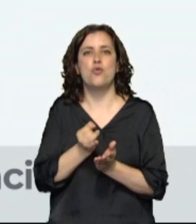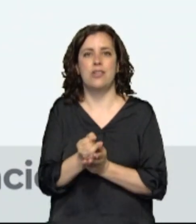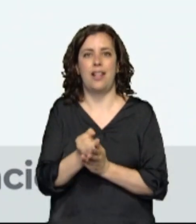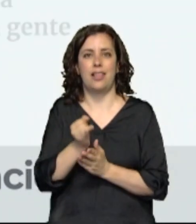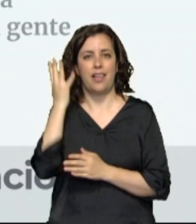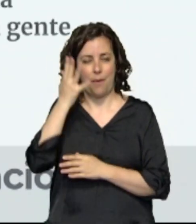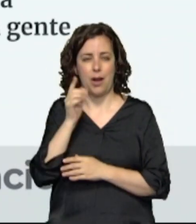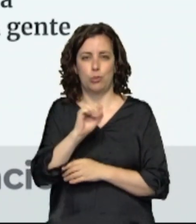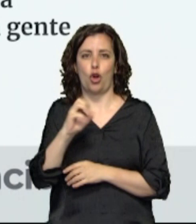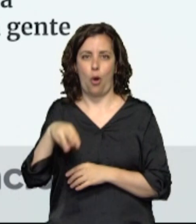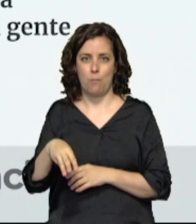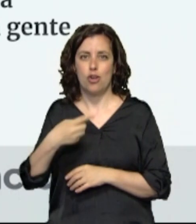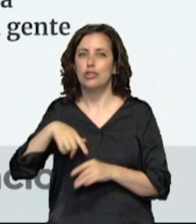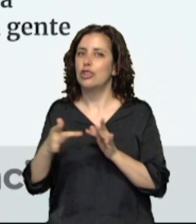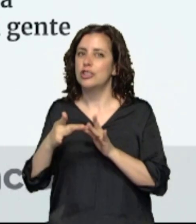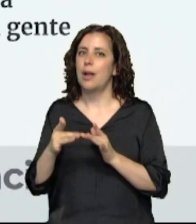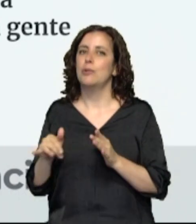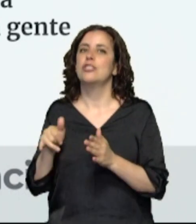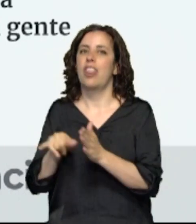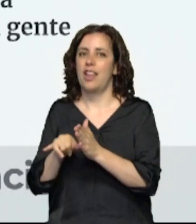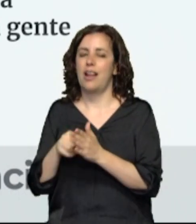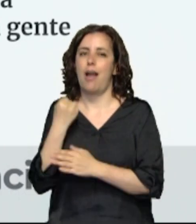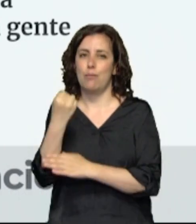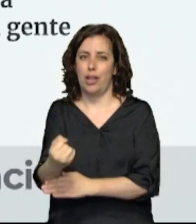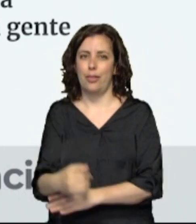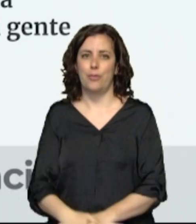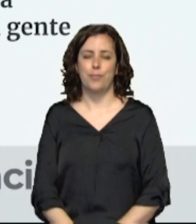.com. Seguimos cerca apoyando a nuestra gente.